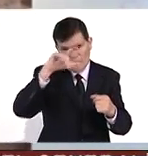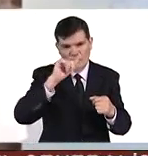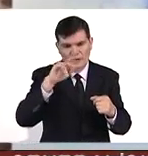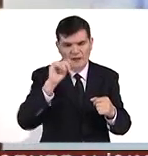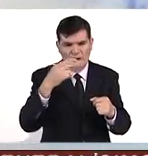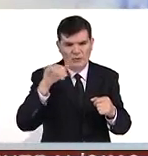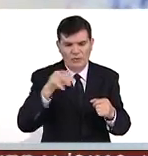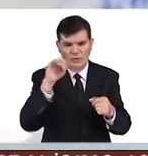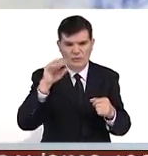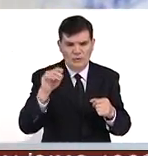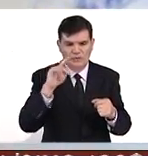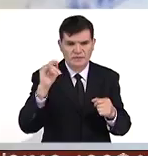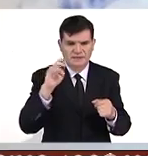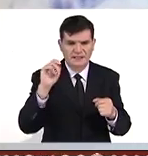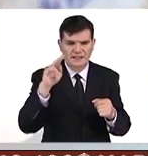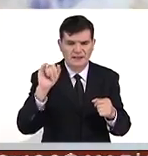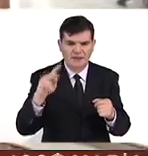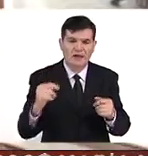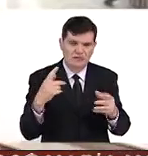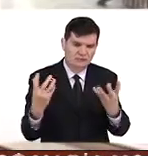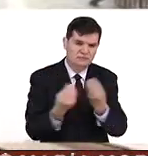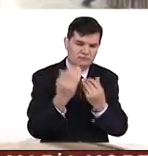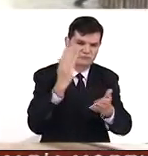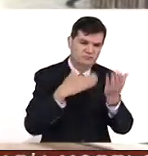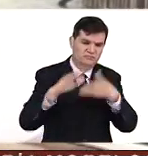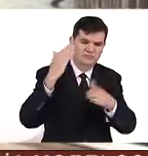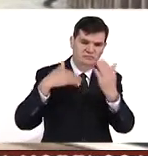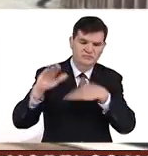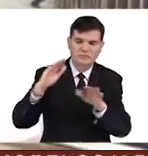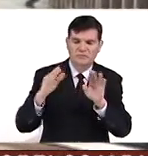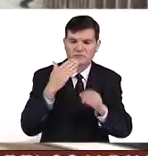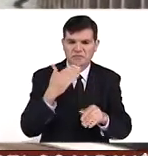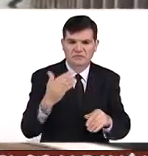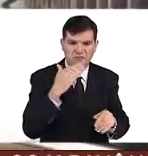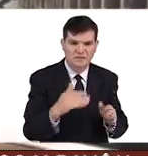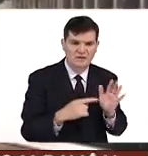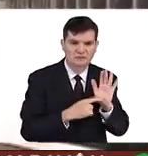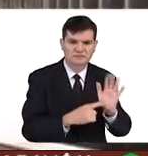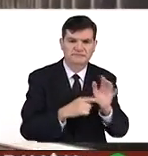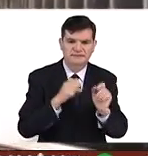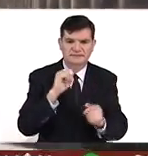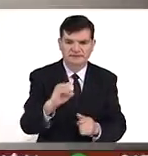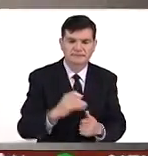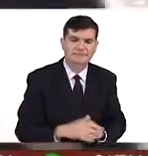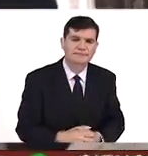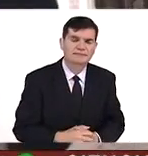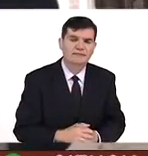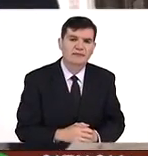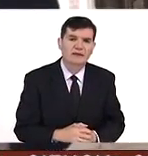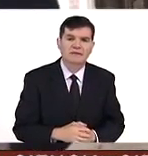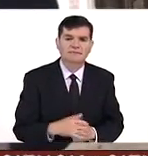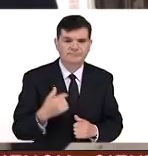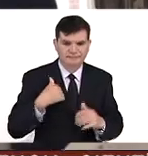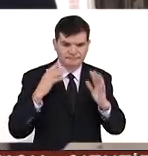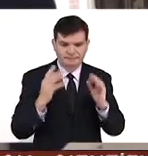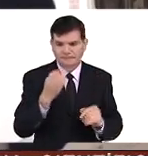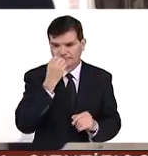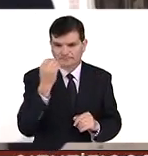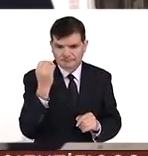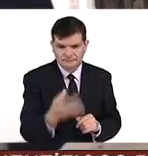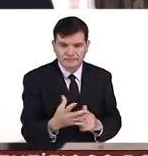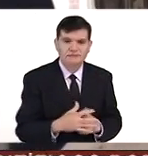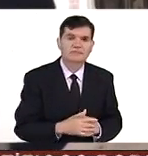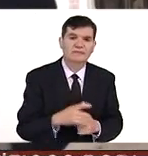Junco y Silvia P. Morton, su éxito y consolidación hablan por sí mismos. Ha sido maravilloso.